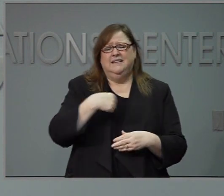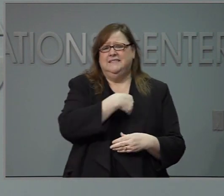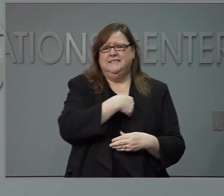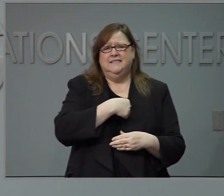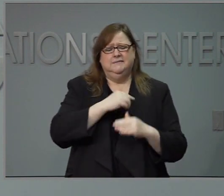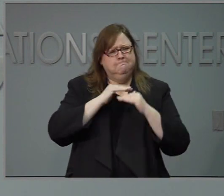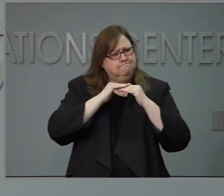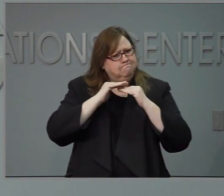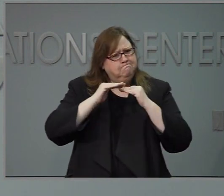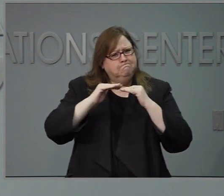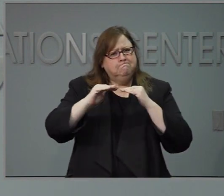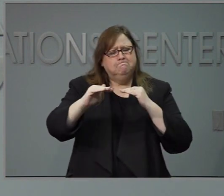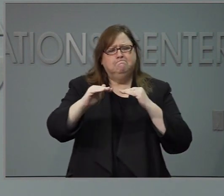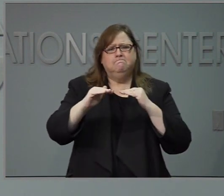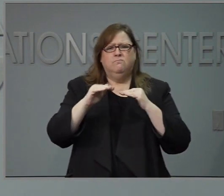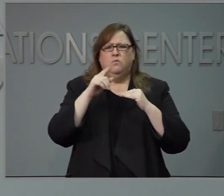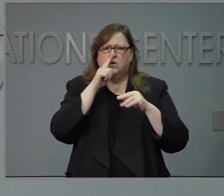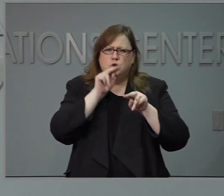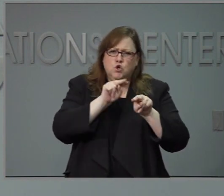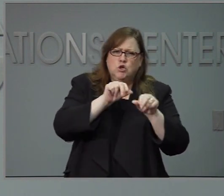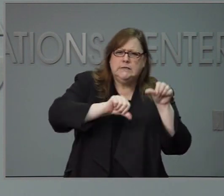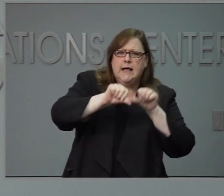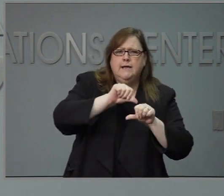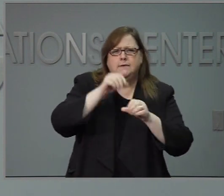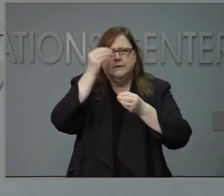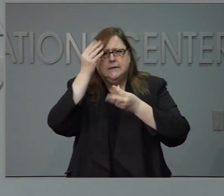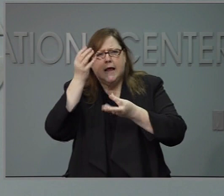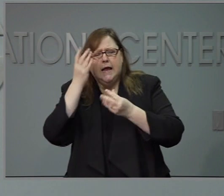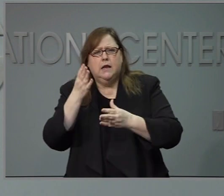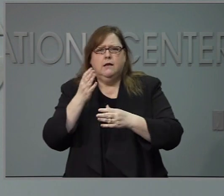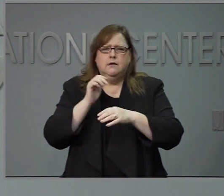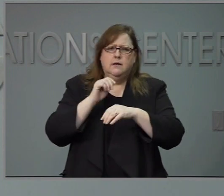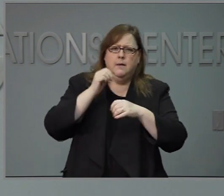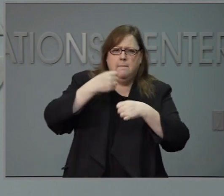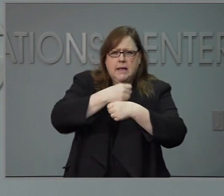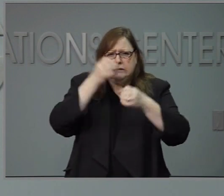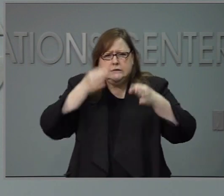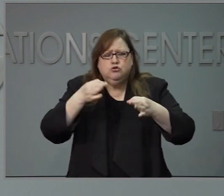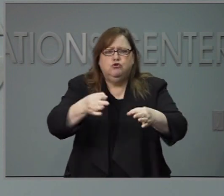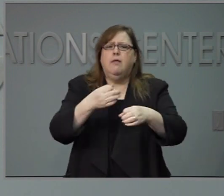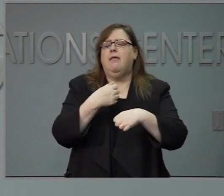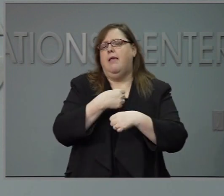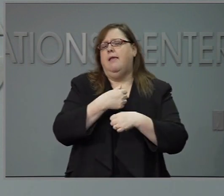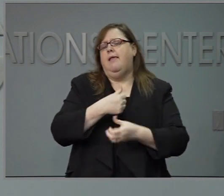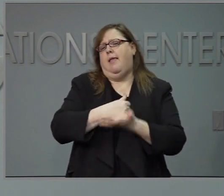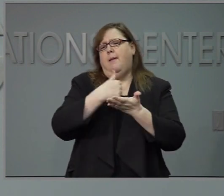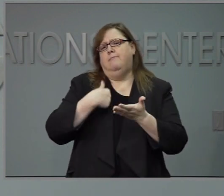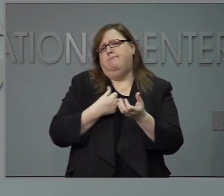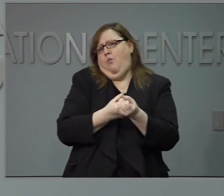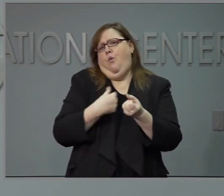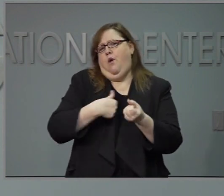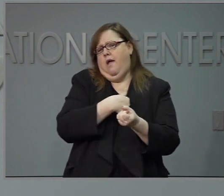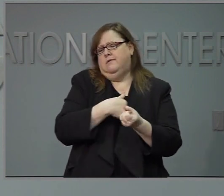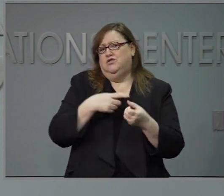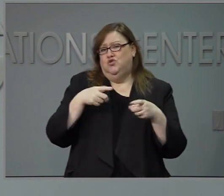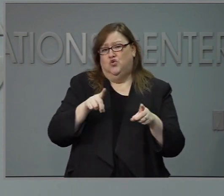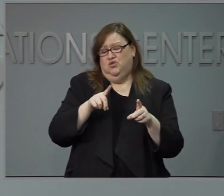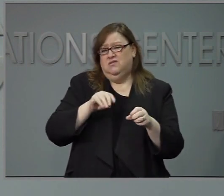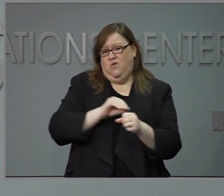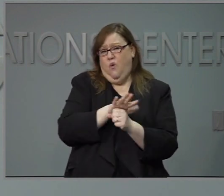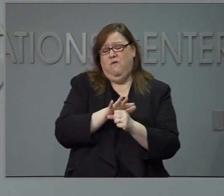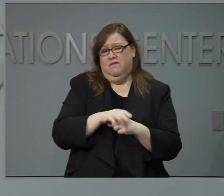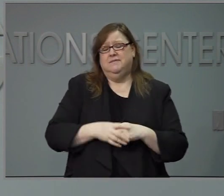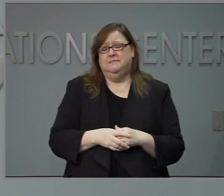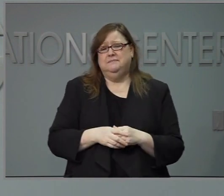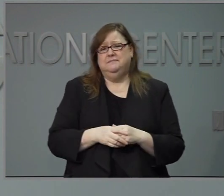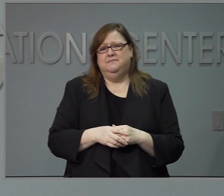ciencia y la información nos pone en una situación más firme en esta crisis. Gracias por procurar el equilibrio que nos permite